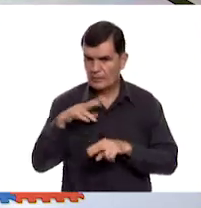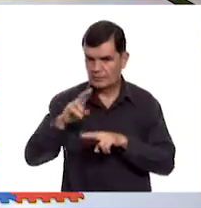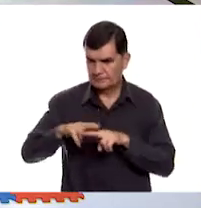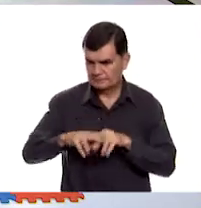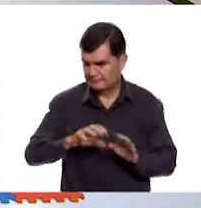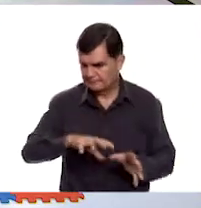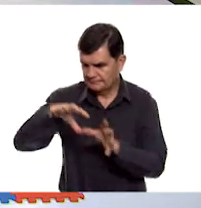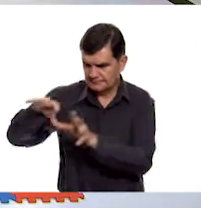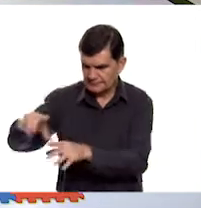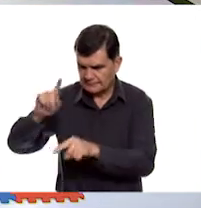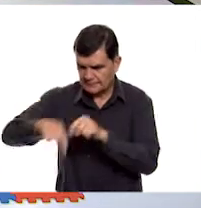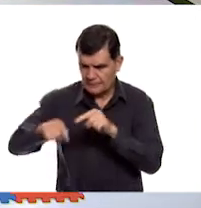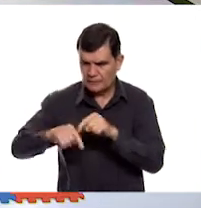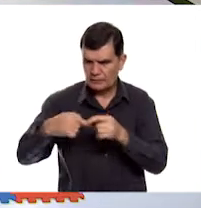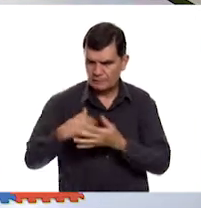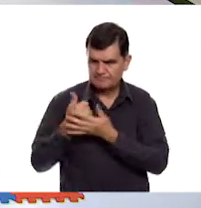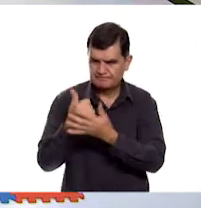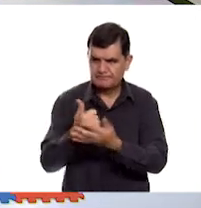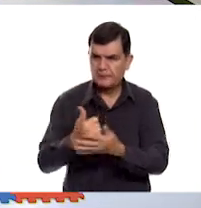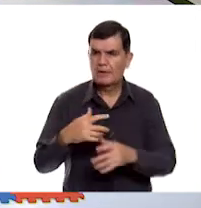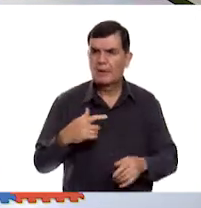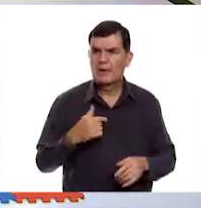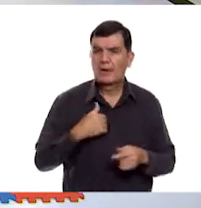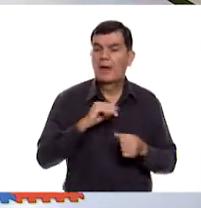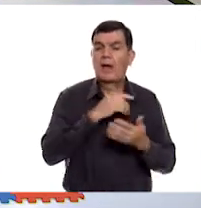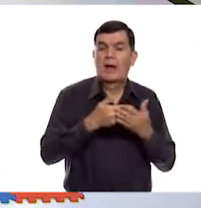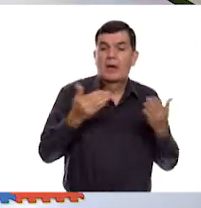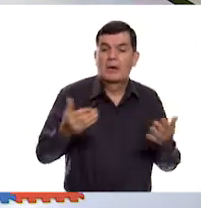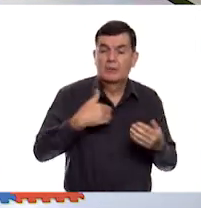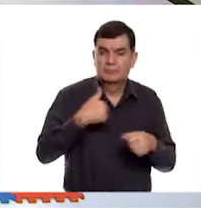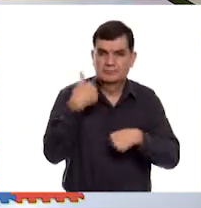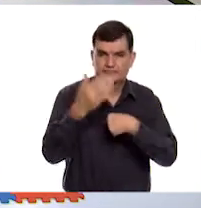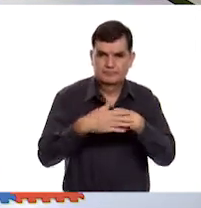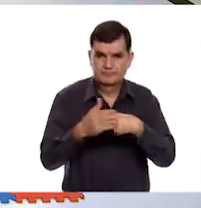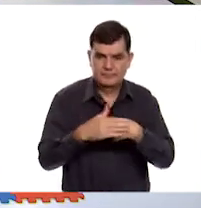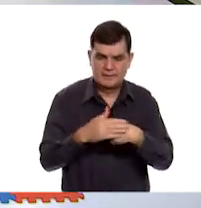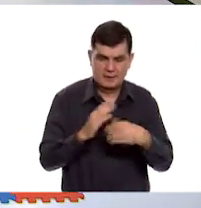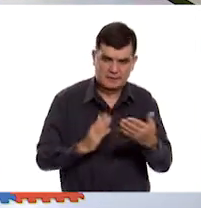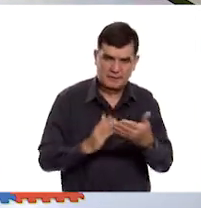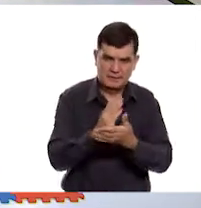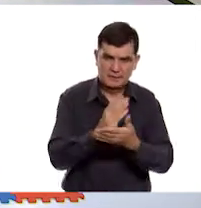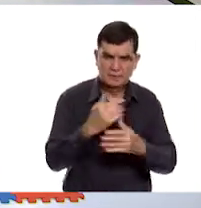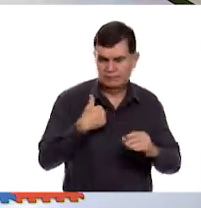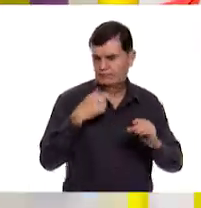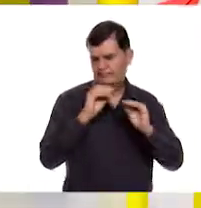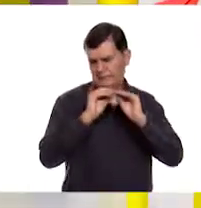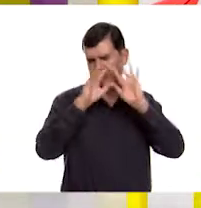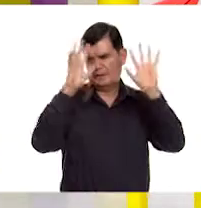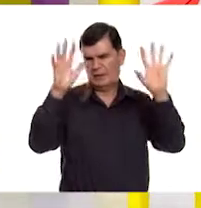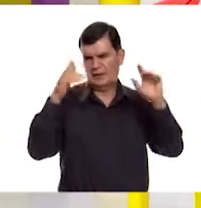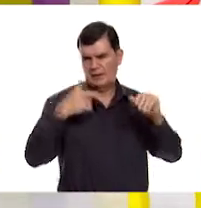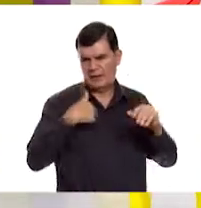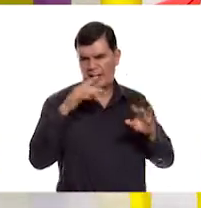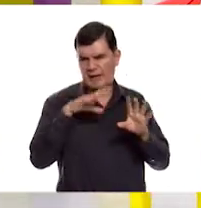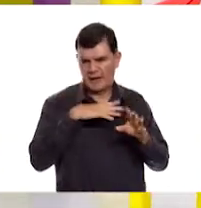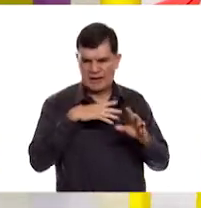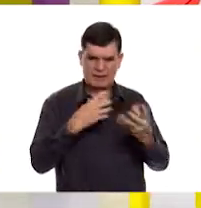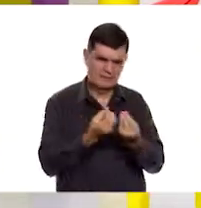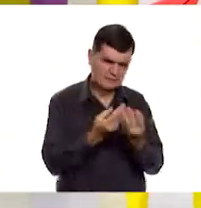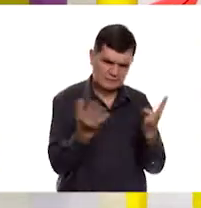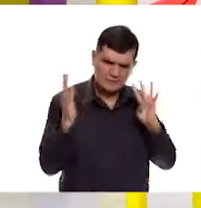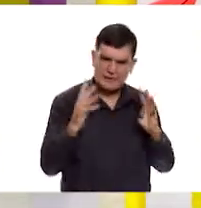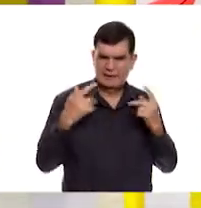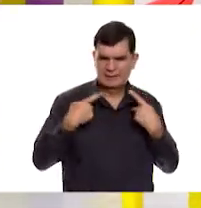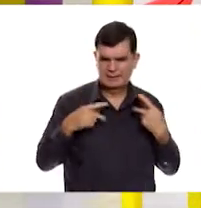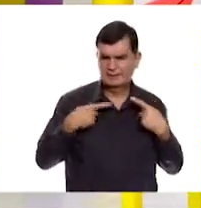a quitar la silla para que pasemos al siguiente reto. Así es, me quedó muy claro porque además había que involucrar al público, en este